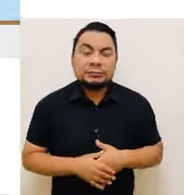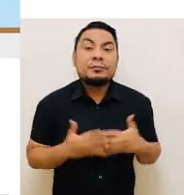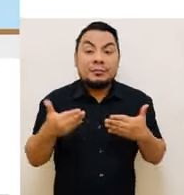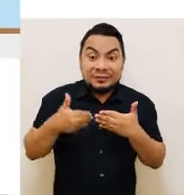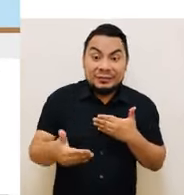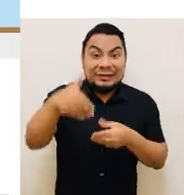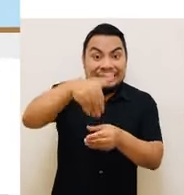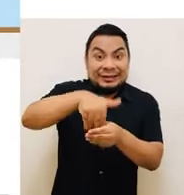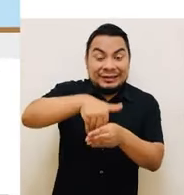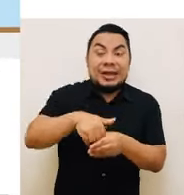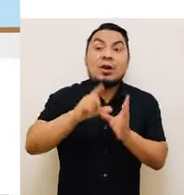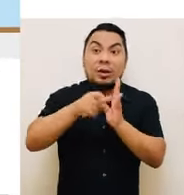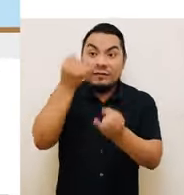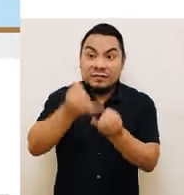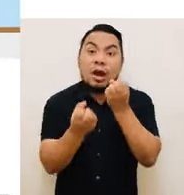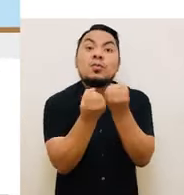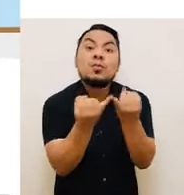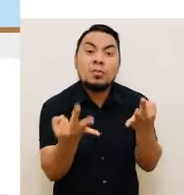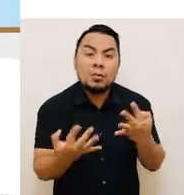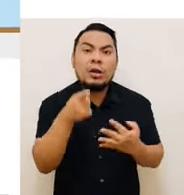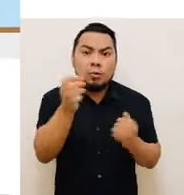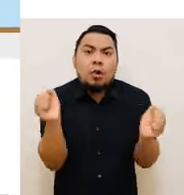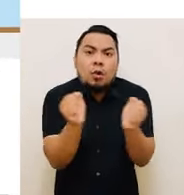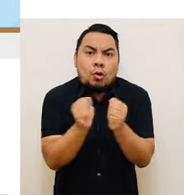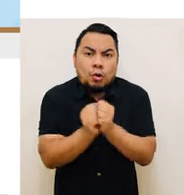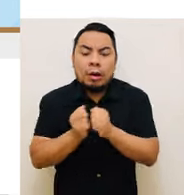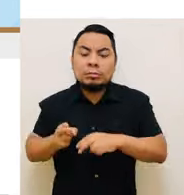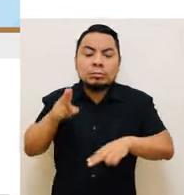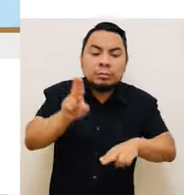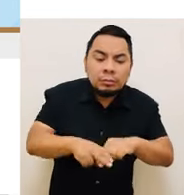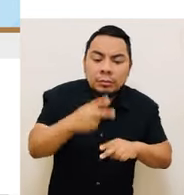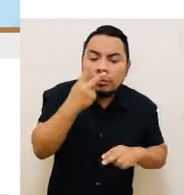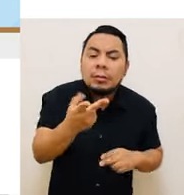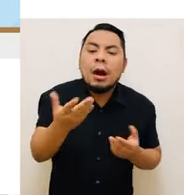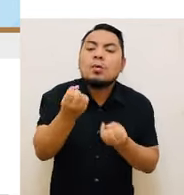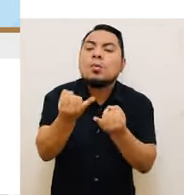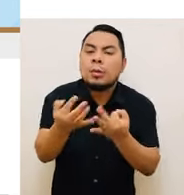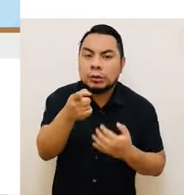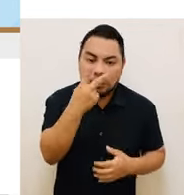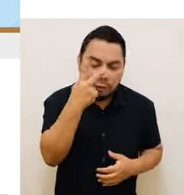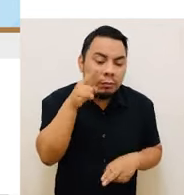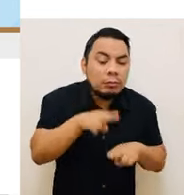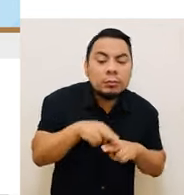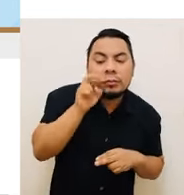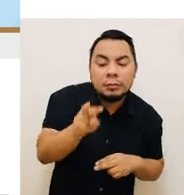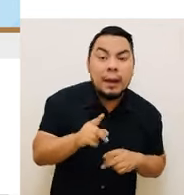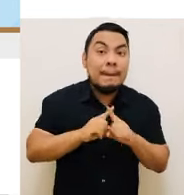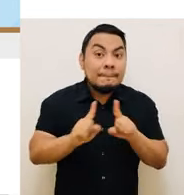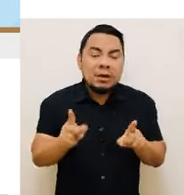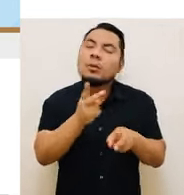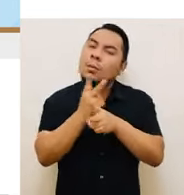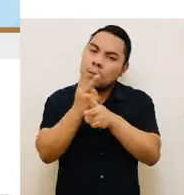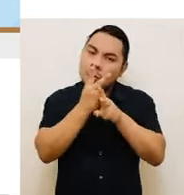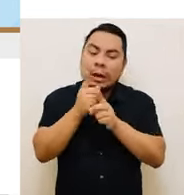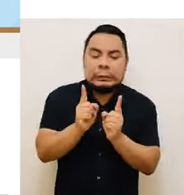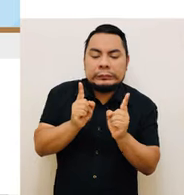Durante el escrutinio puedes acercar tu silla a la mesa para ver mejor las marcas de los votos. Sin embargo, debes mantener la